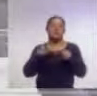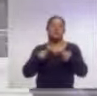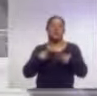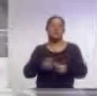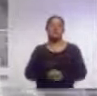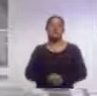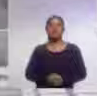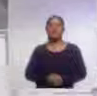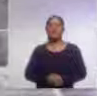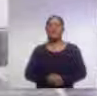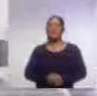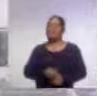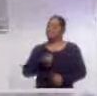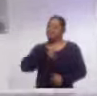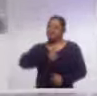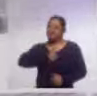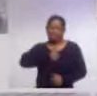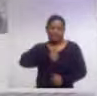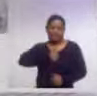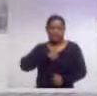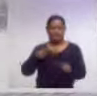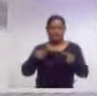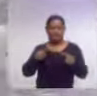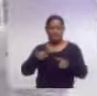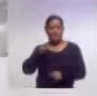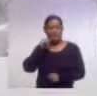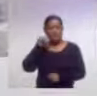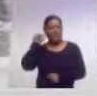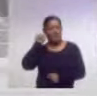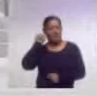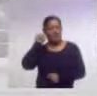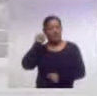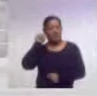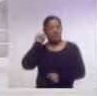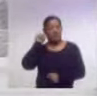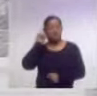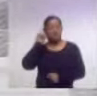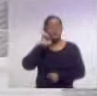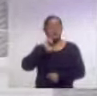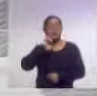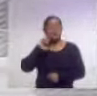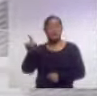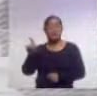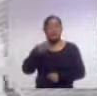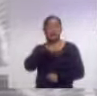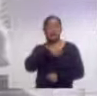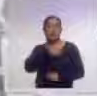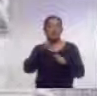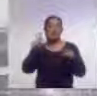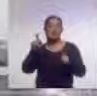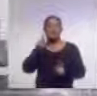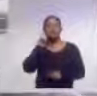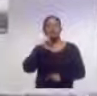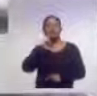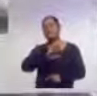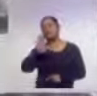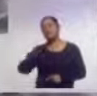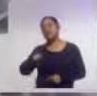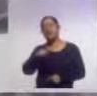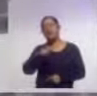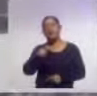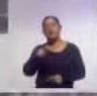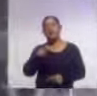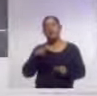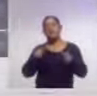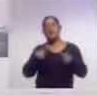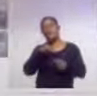Lamentable deceso de una joven durante la tromba de anoche en la capital tlaxcalteca. Corporaciones de auxilio recuperan el